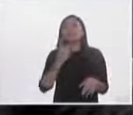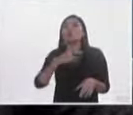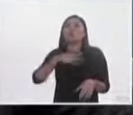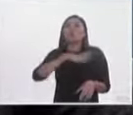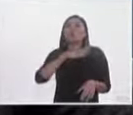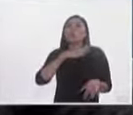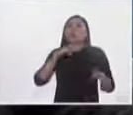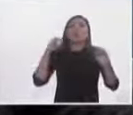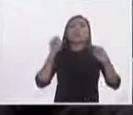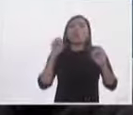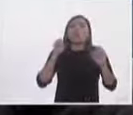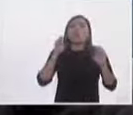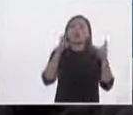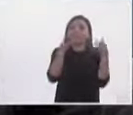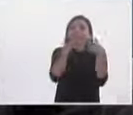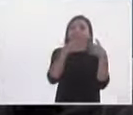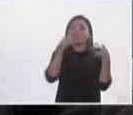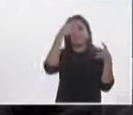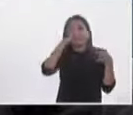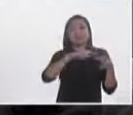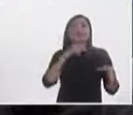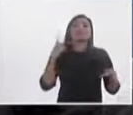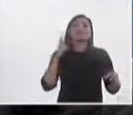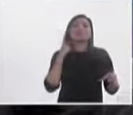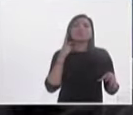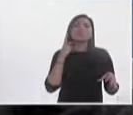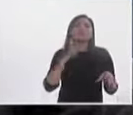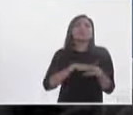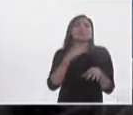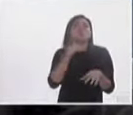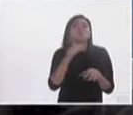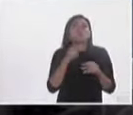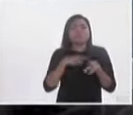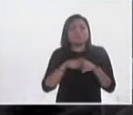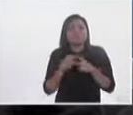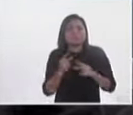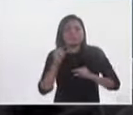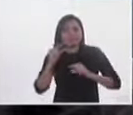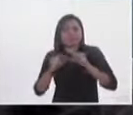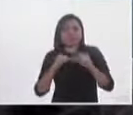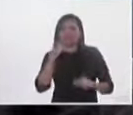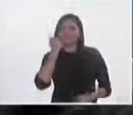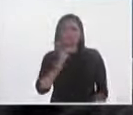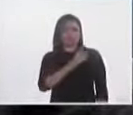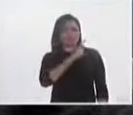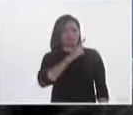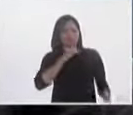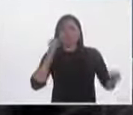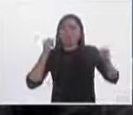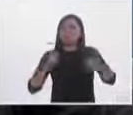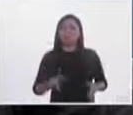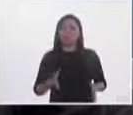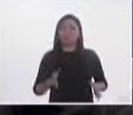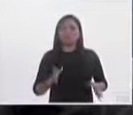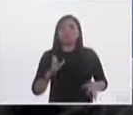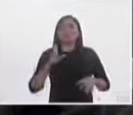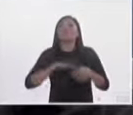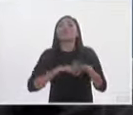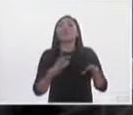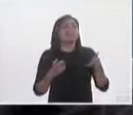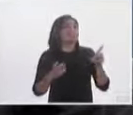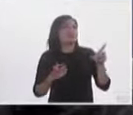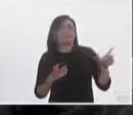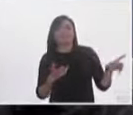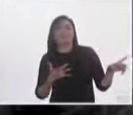ese era el asunto cuando empieza a surgir la inquietud por las candidaturas independientes cuando empieza a haber una erosión de la